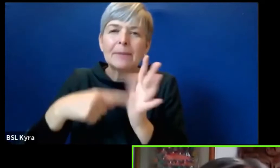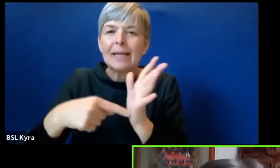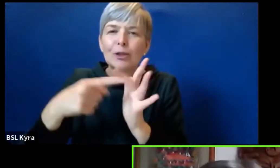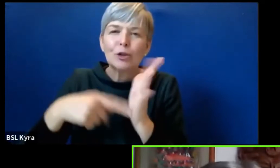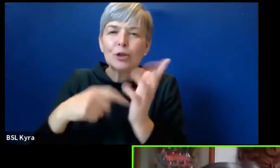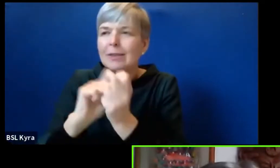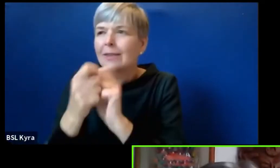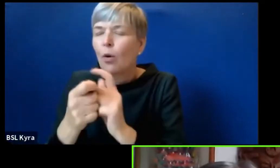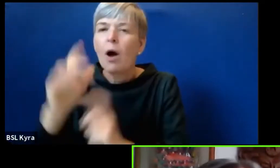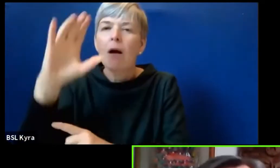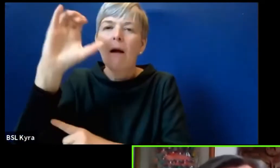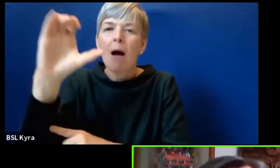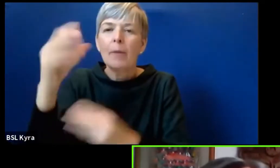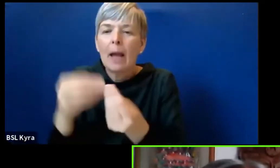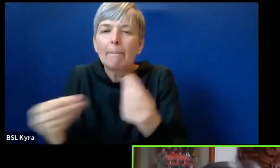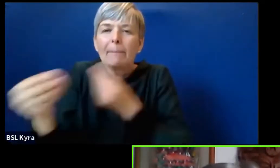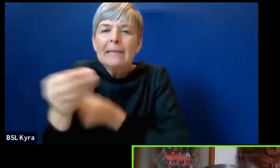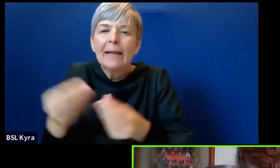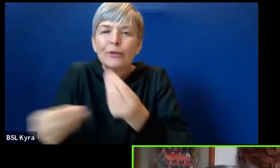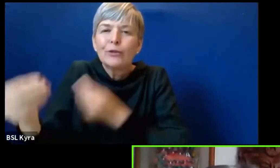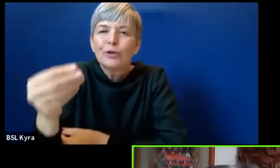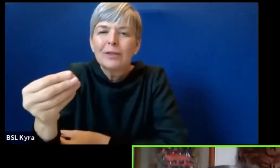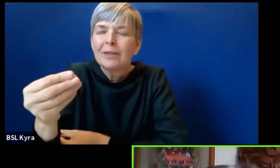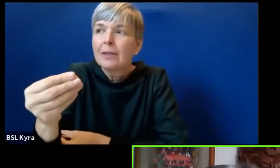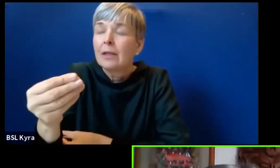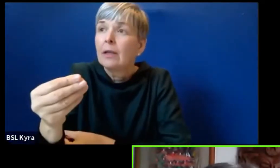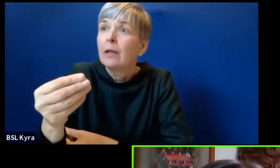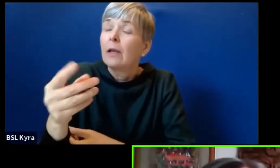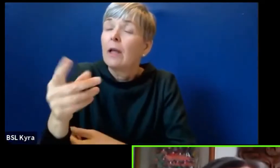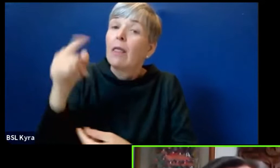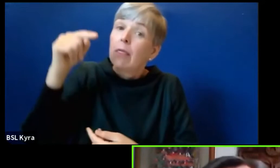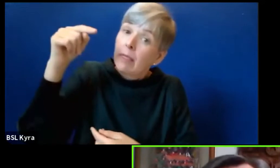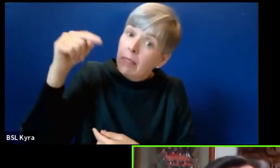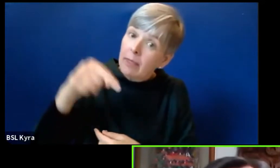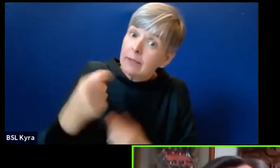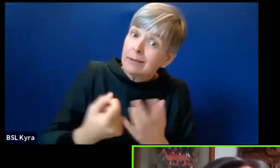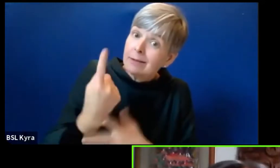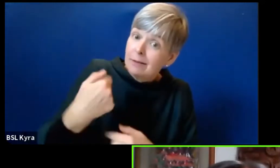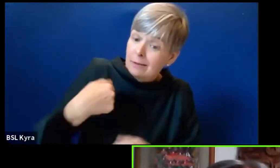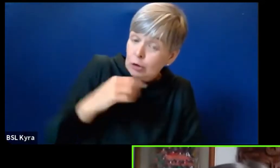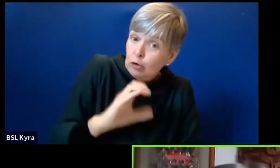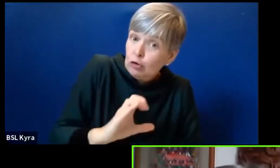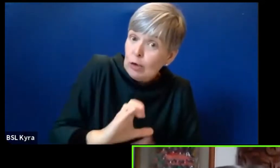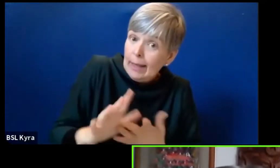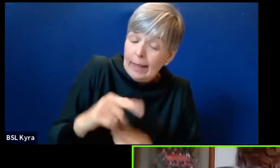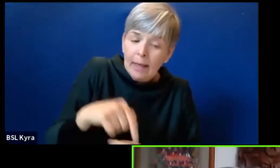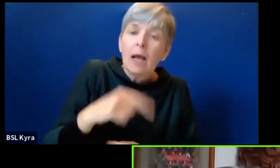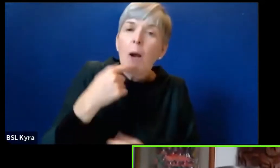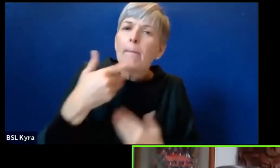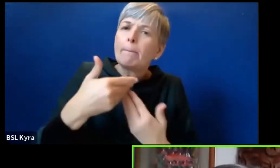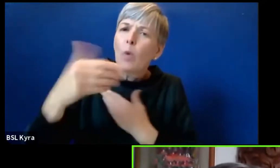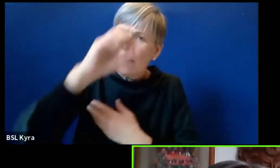en el caso de Chile, más litio en territorios que ya están profundamente degradados.